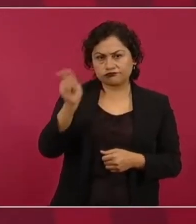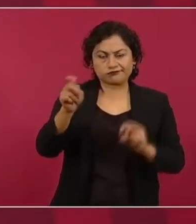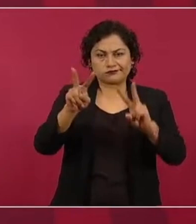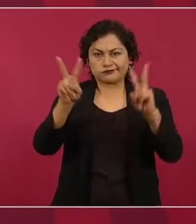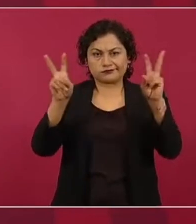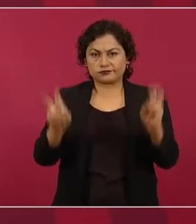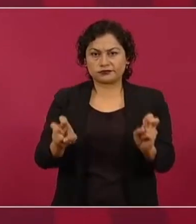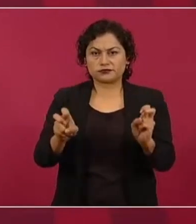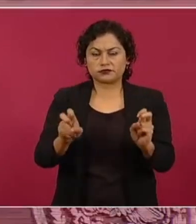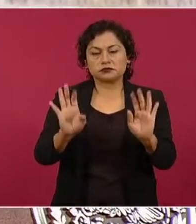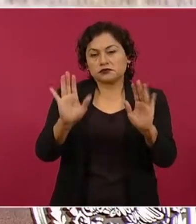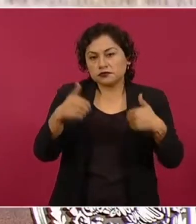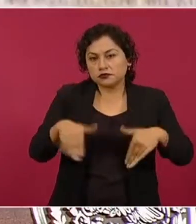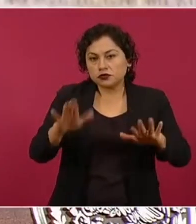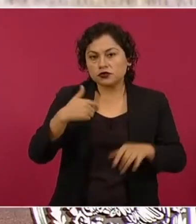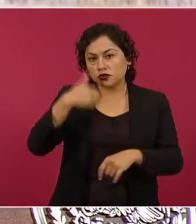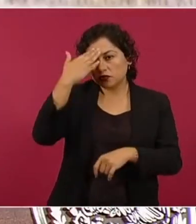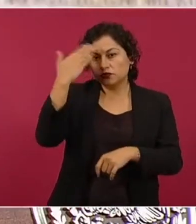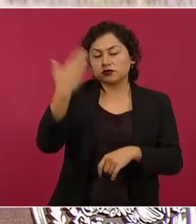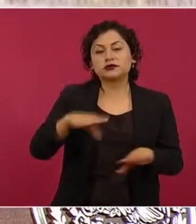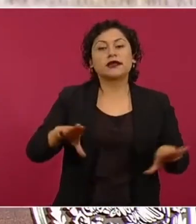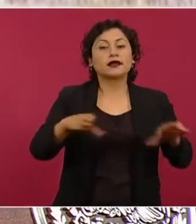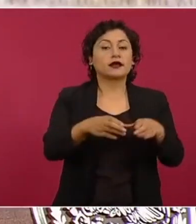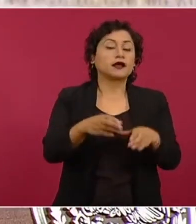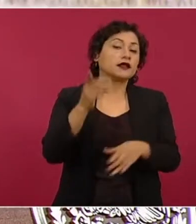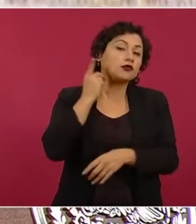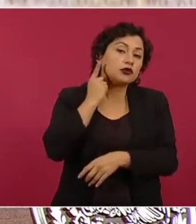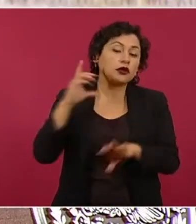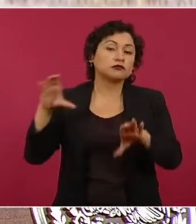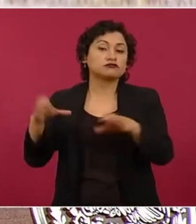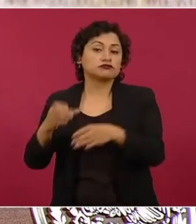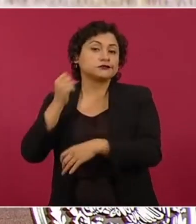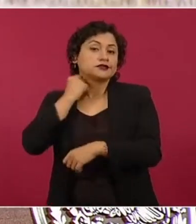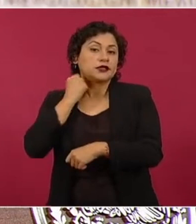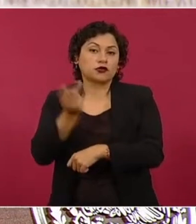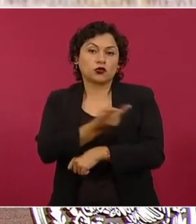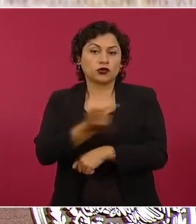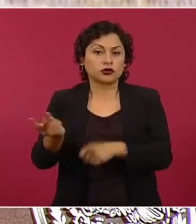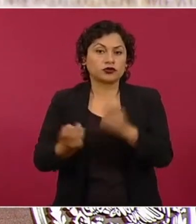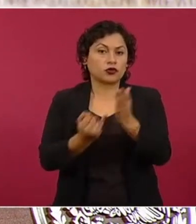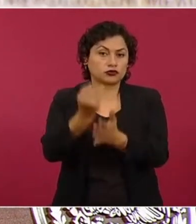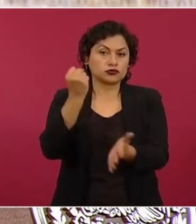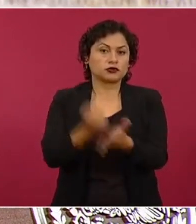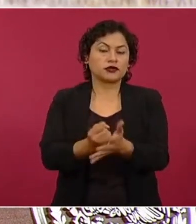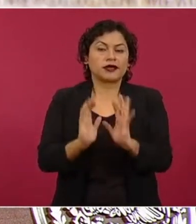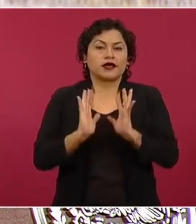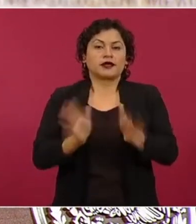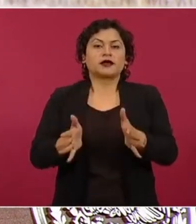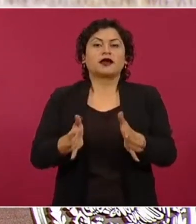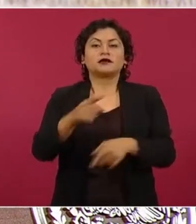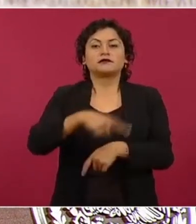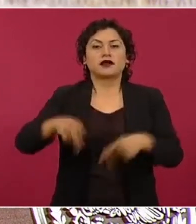Cámara de Diputados y la Cámara de Senadores aprobaron de que los servidores públicos puedan